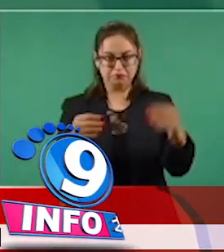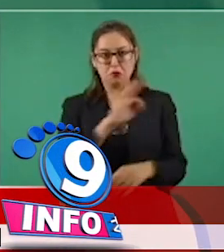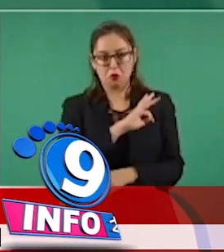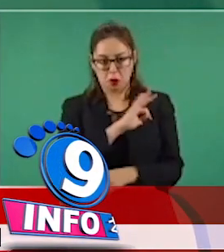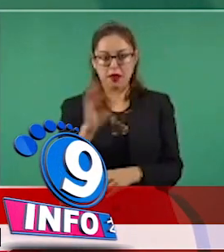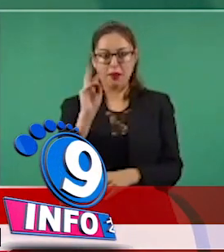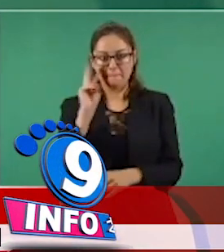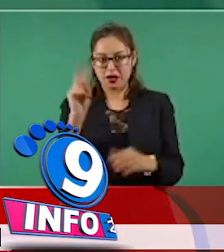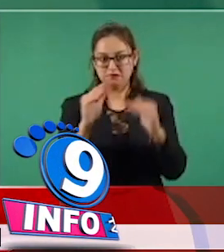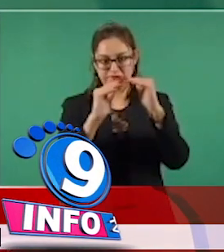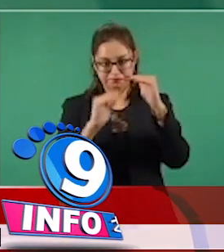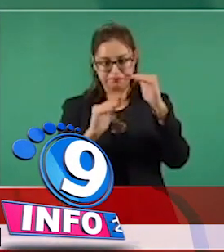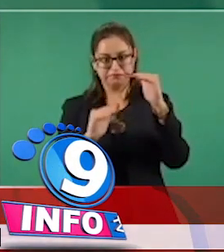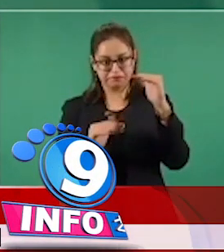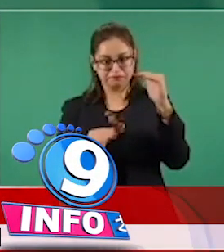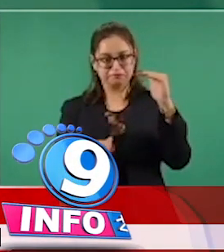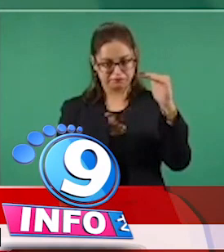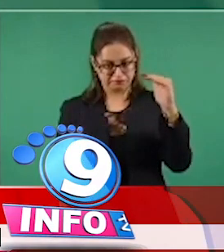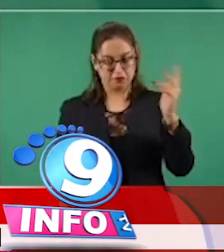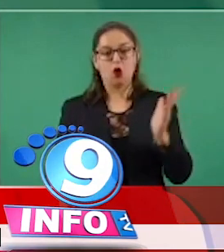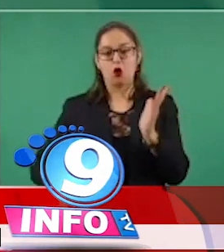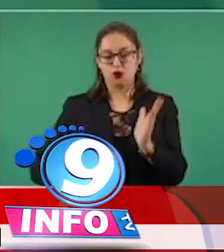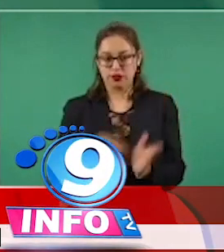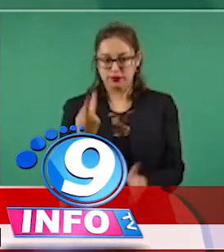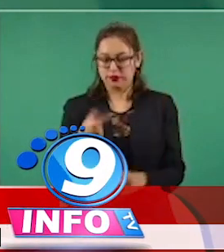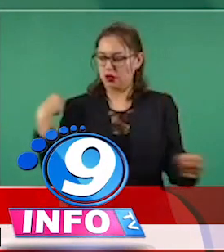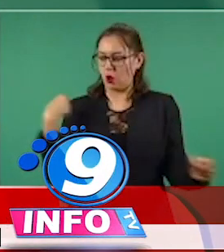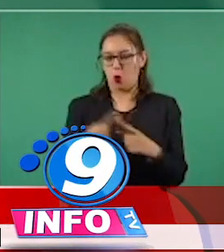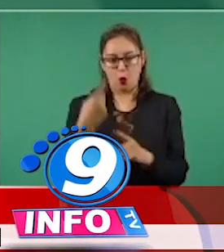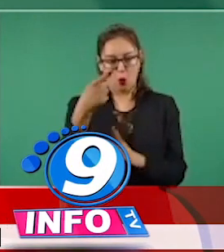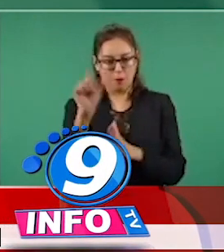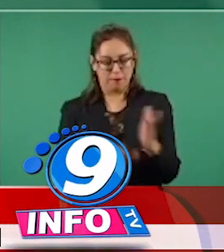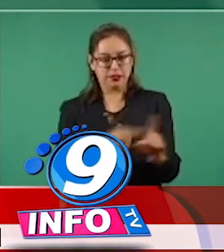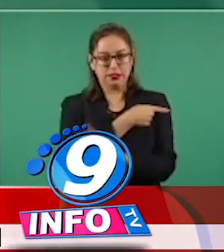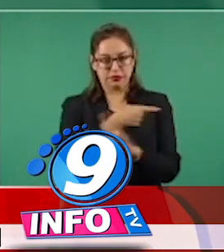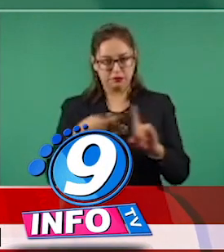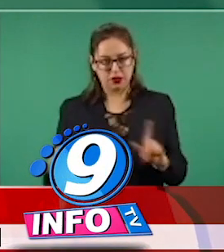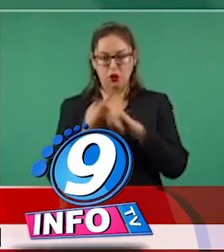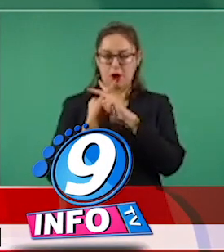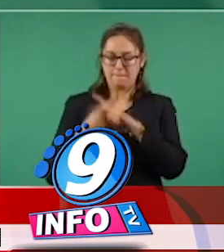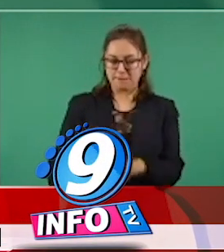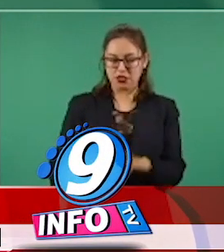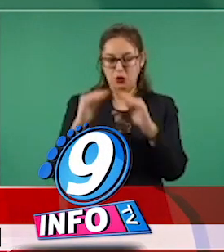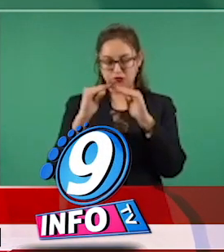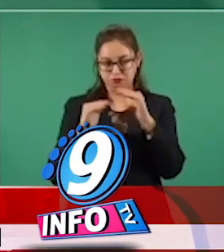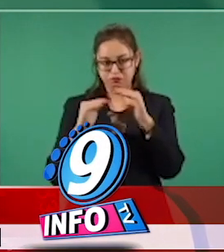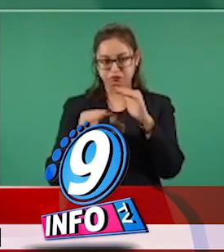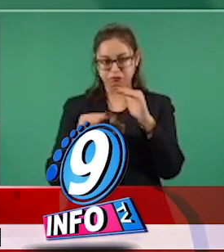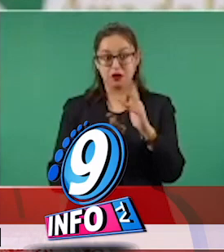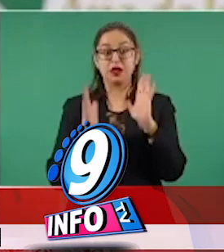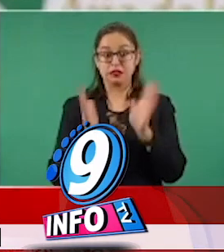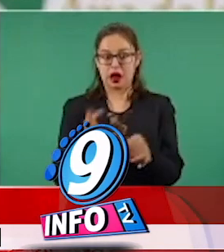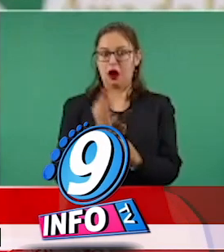que habíamos anunciado ya desde hace mes y medio y empezamos a verlo de manera consistente ya con un ritmo muy